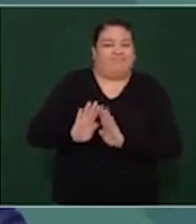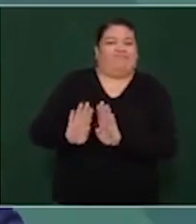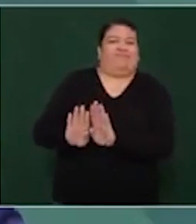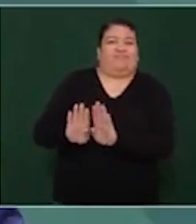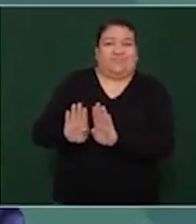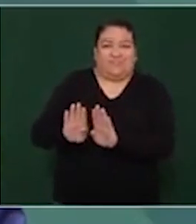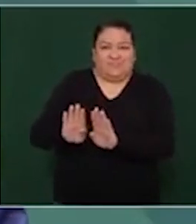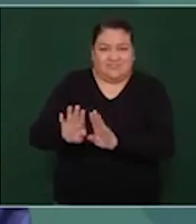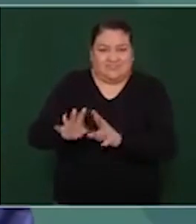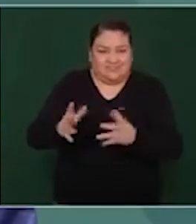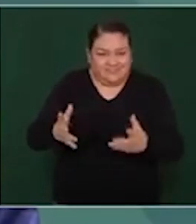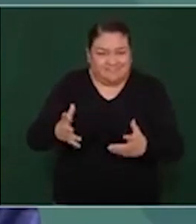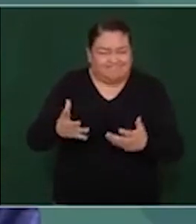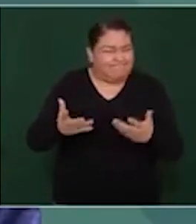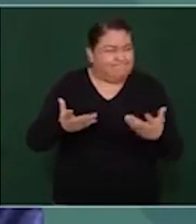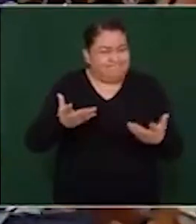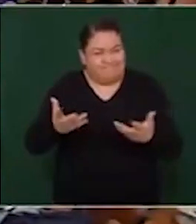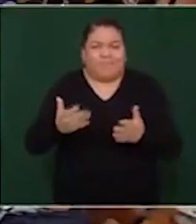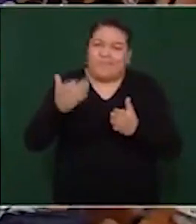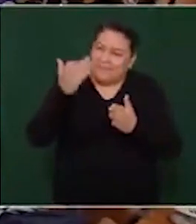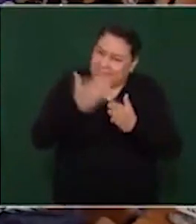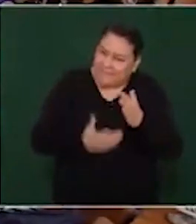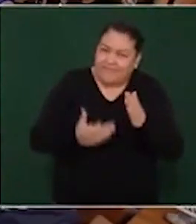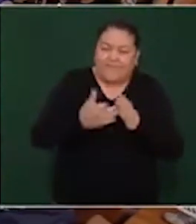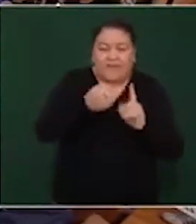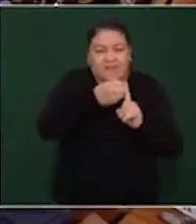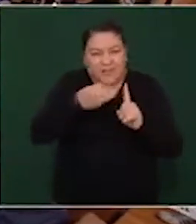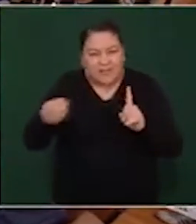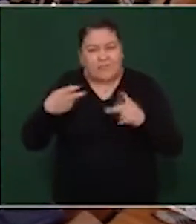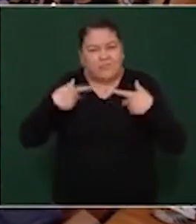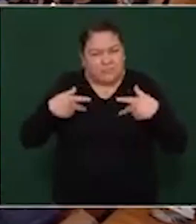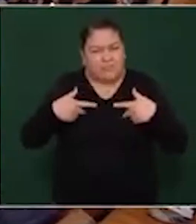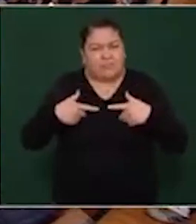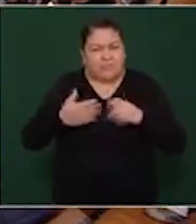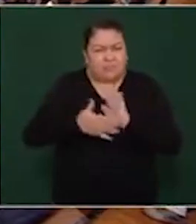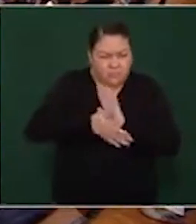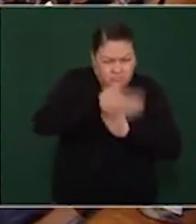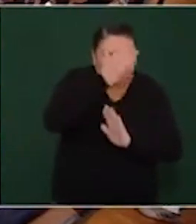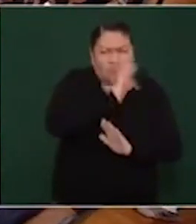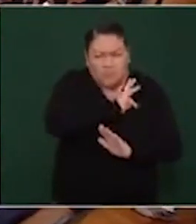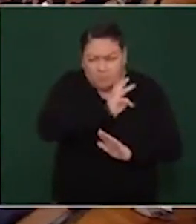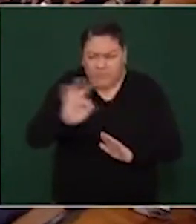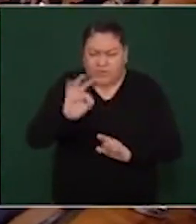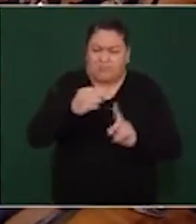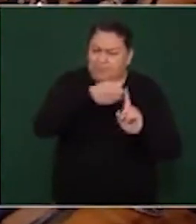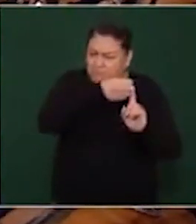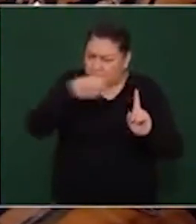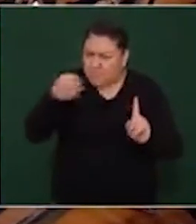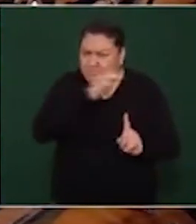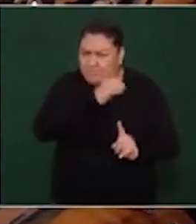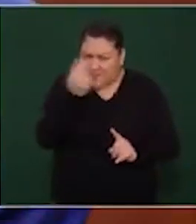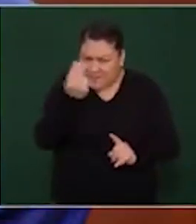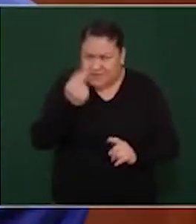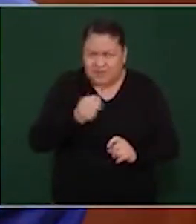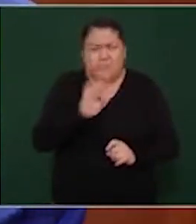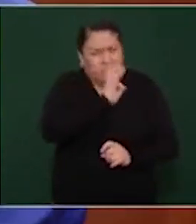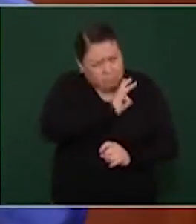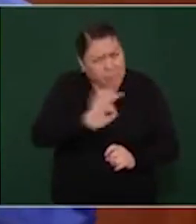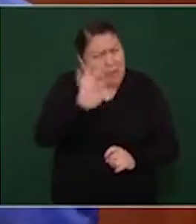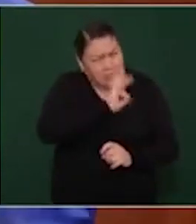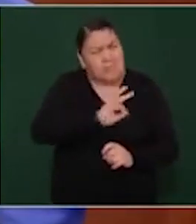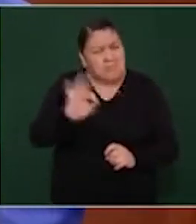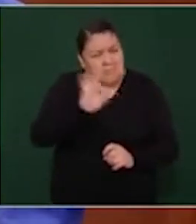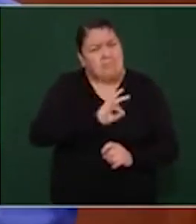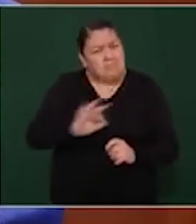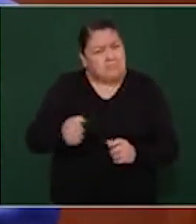Y desde luego tiene que ser un flujo ordenado, pero lo podemos lograr, lo